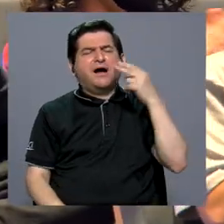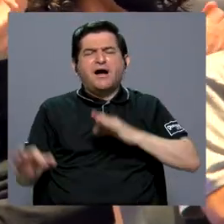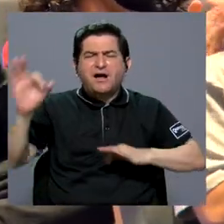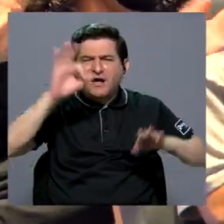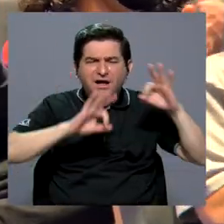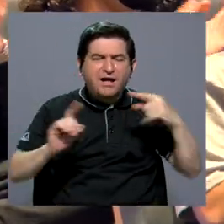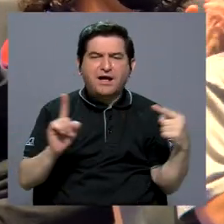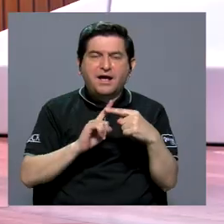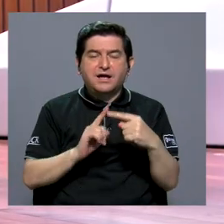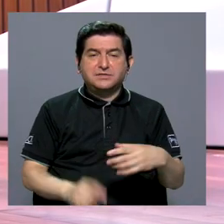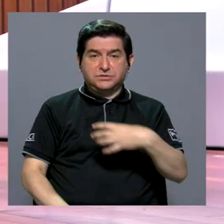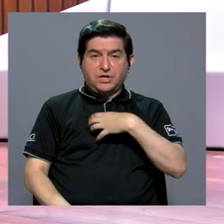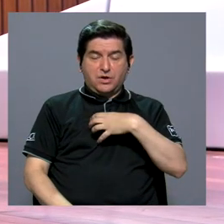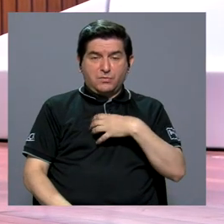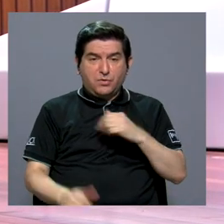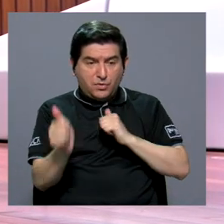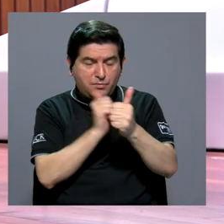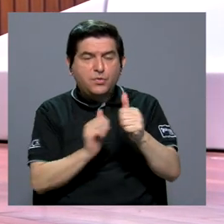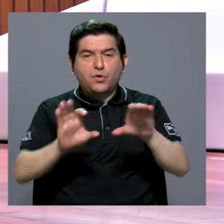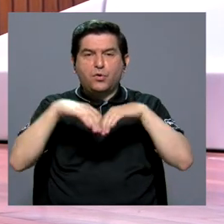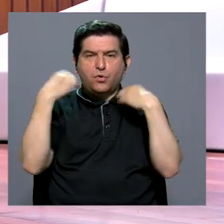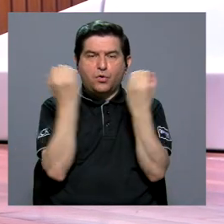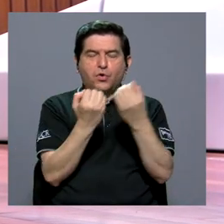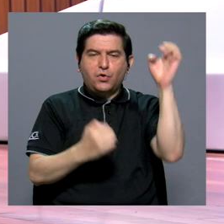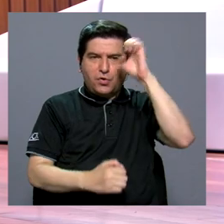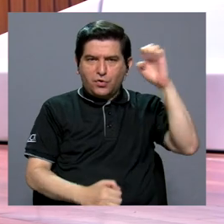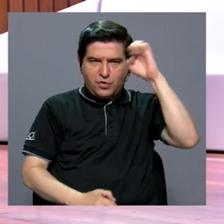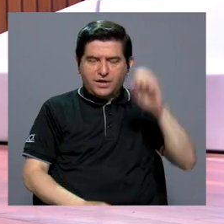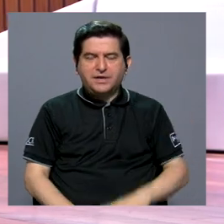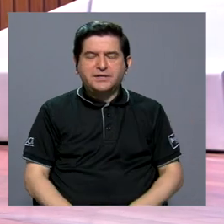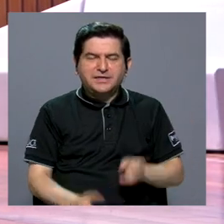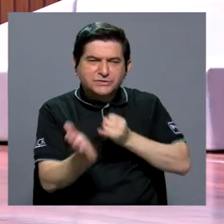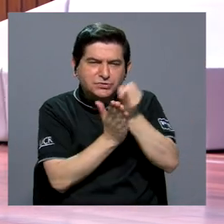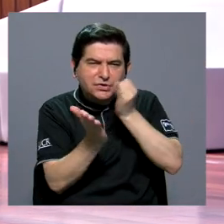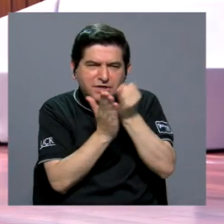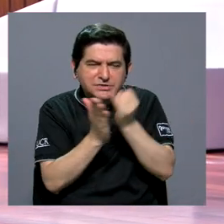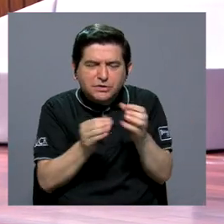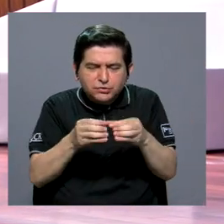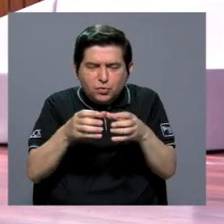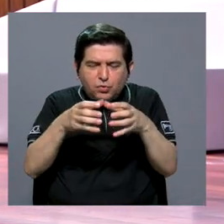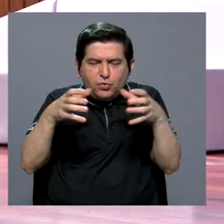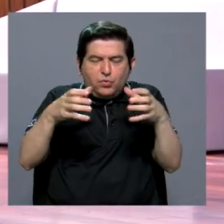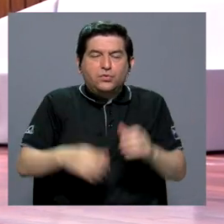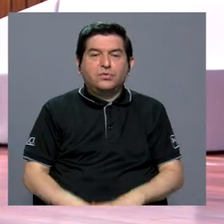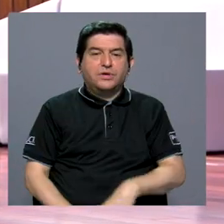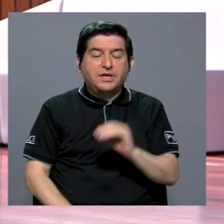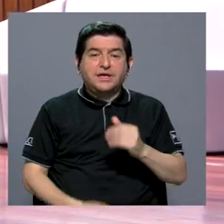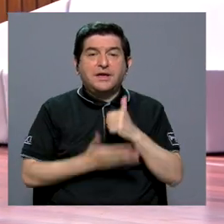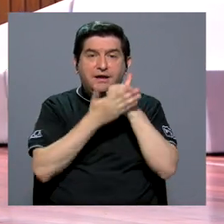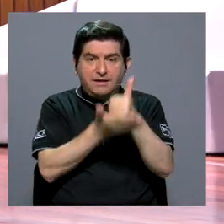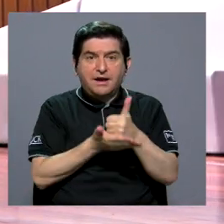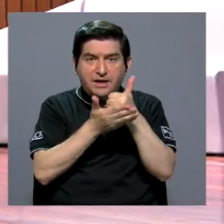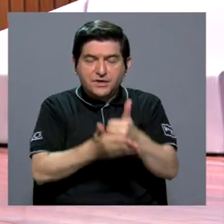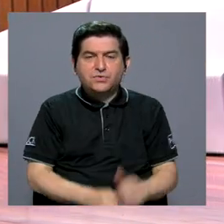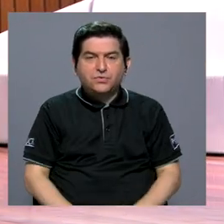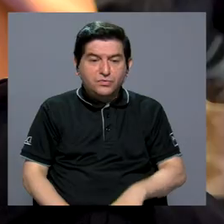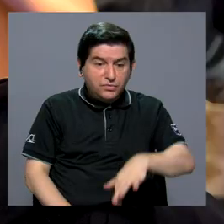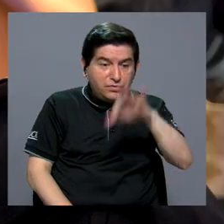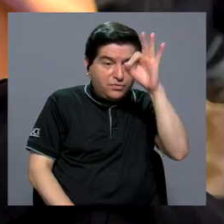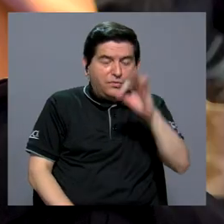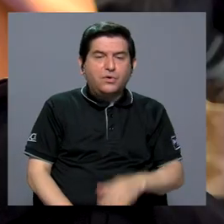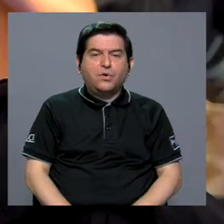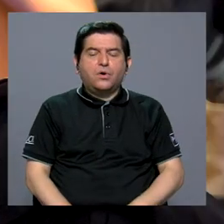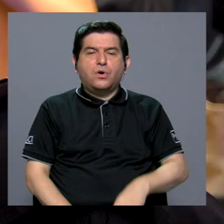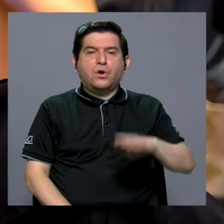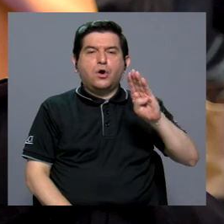historia de la física hasta su propio paso por la Organización Europea para la Investigación Nuclear y su colaboración en